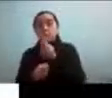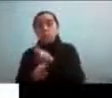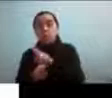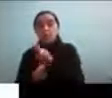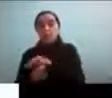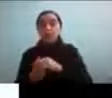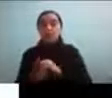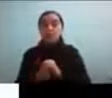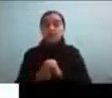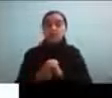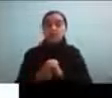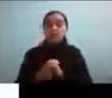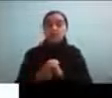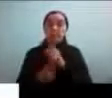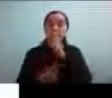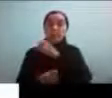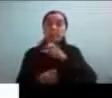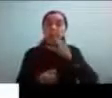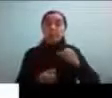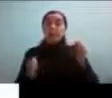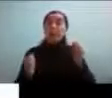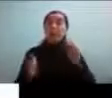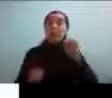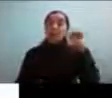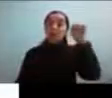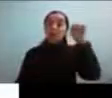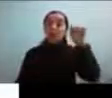personas autistas o personas con autismo